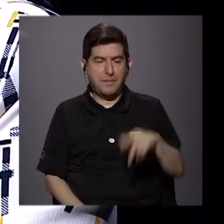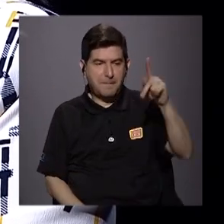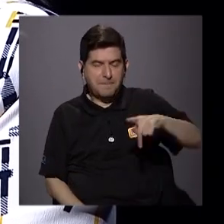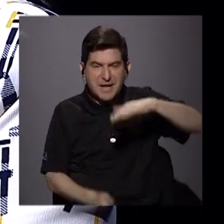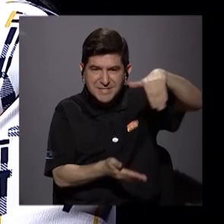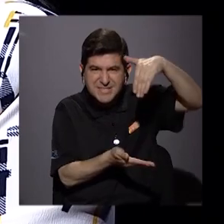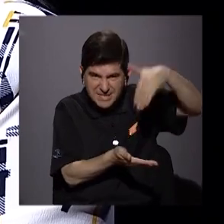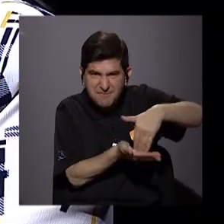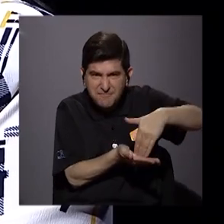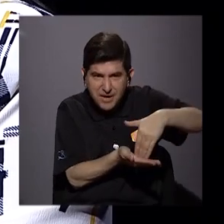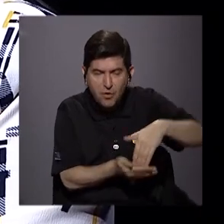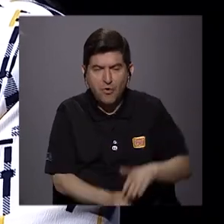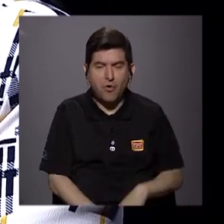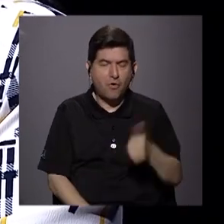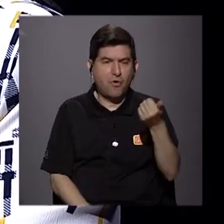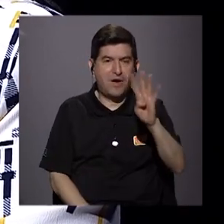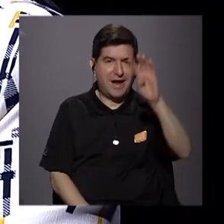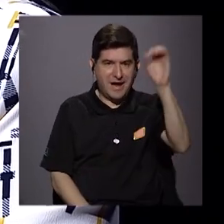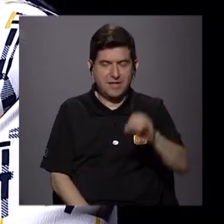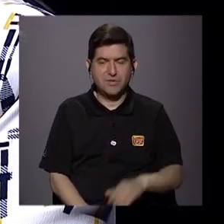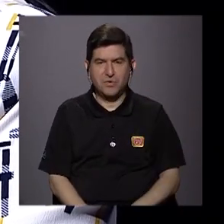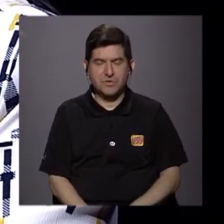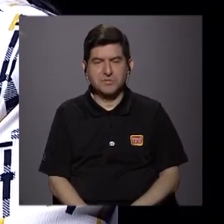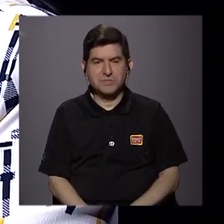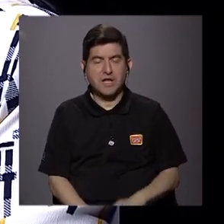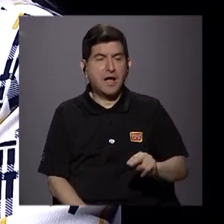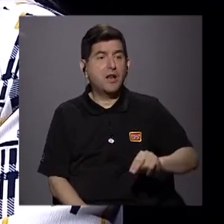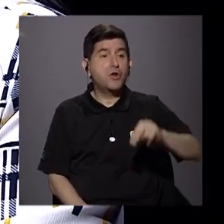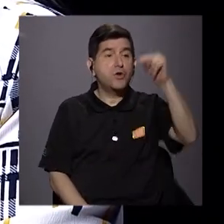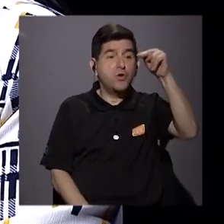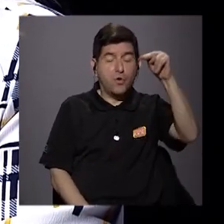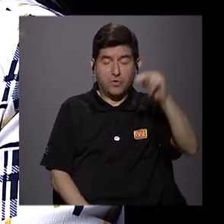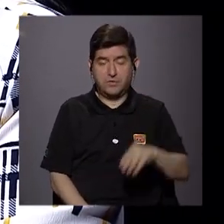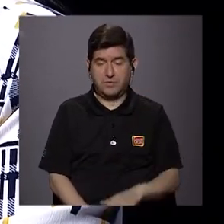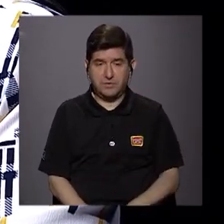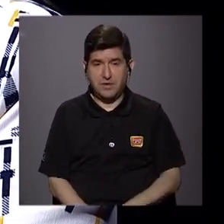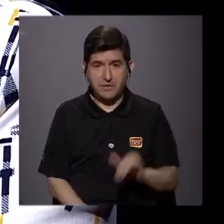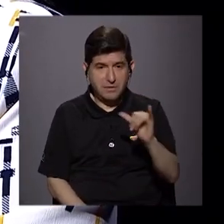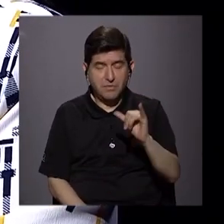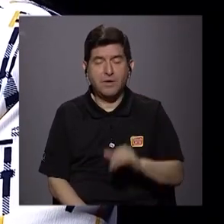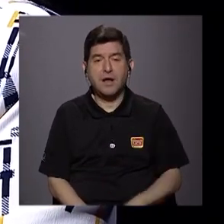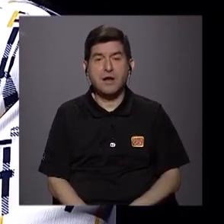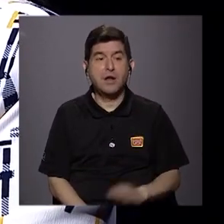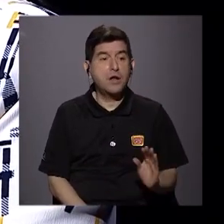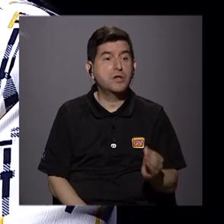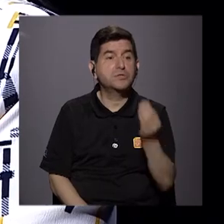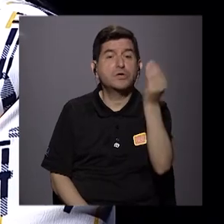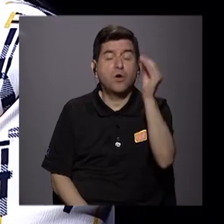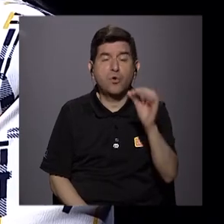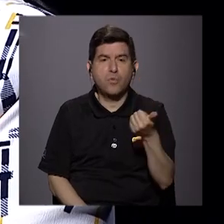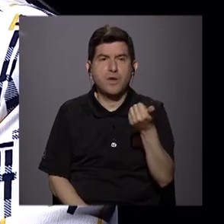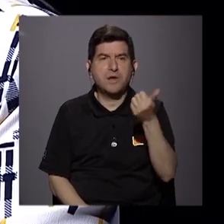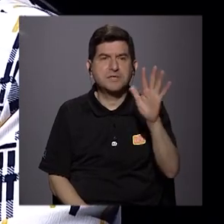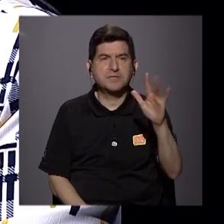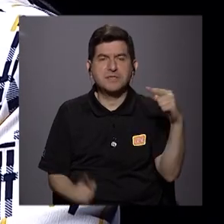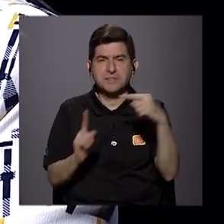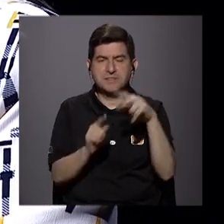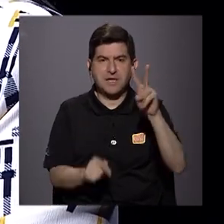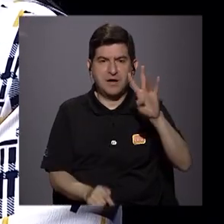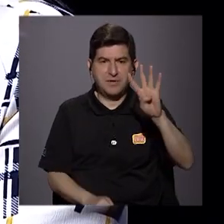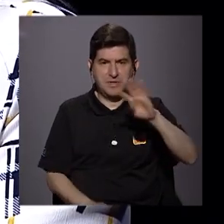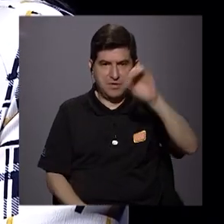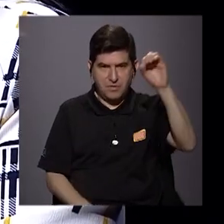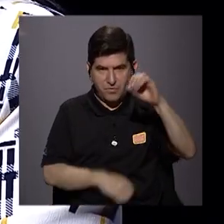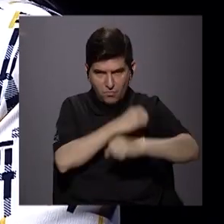Pacífico Central, por ejemplo, está en 14%, en región Huétar Norte. Si además vemos jóvenes, ¿verdad?, jóvenes de 15 a 24 años,